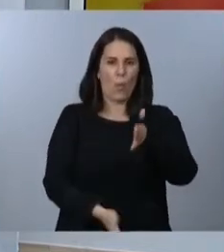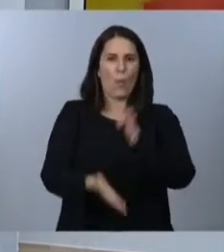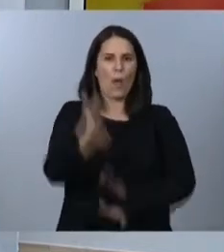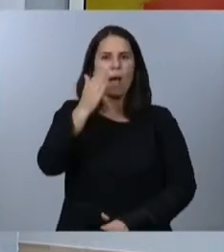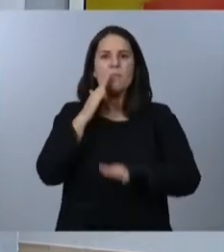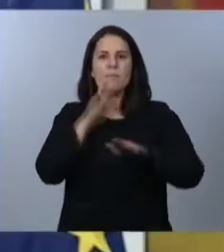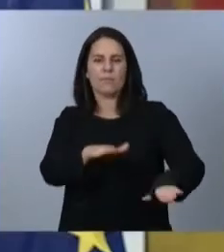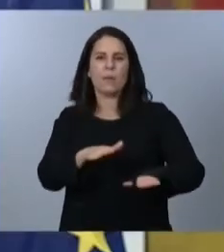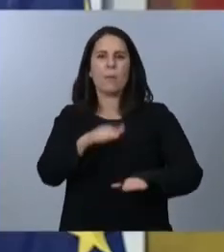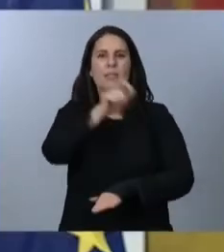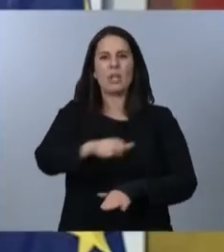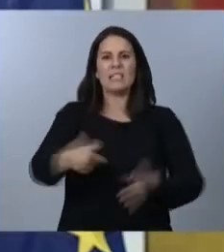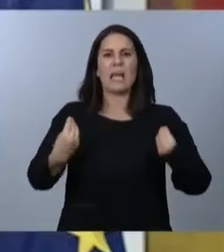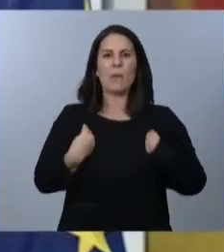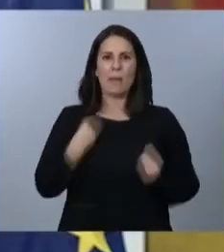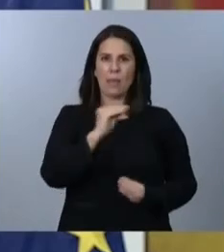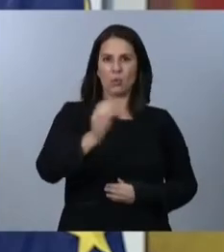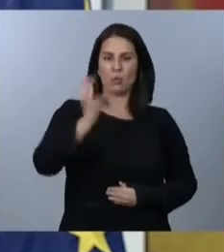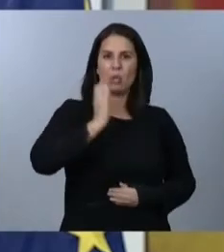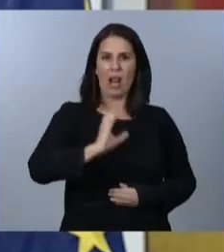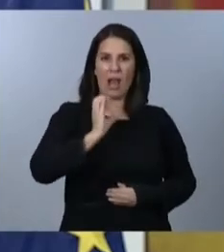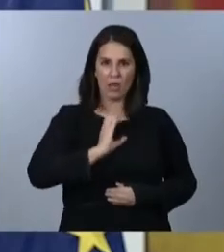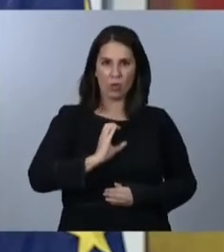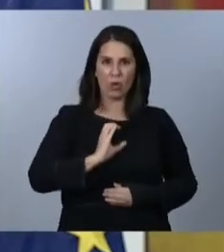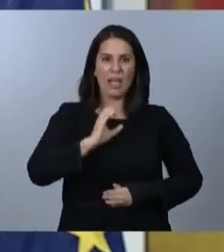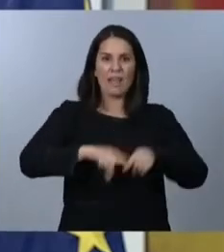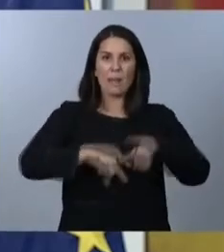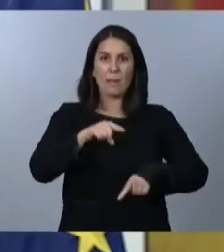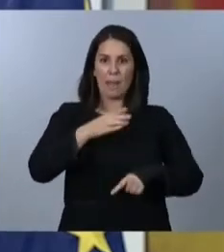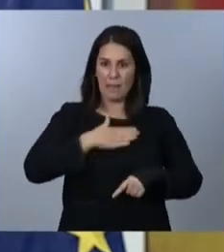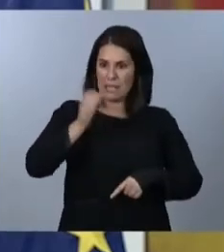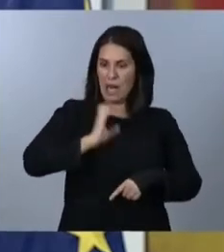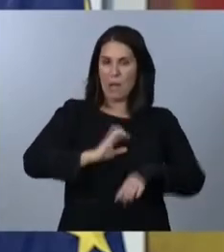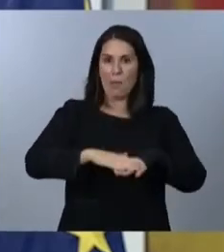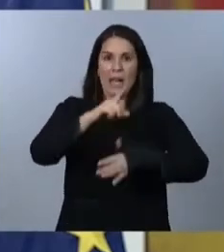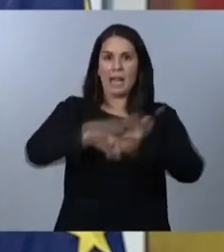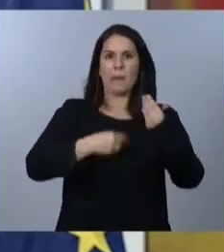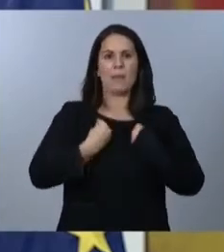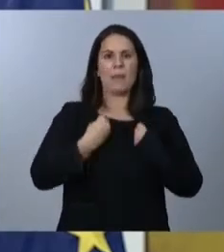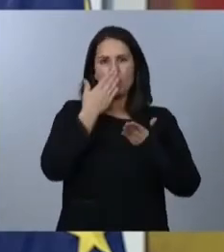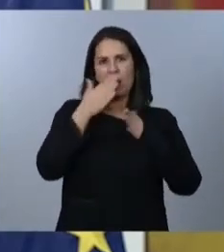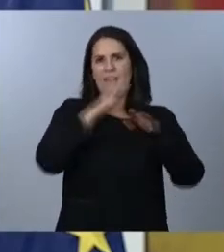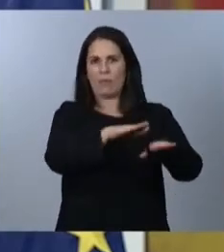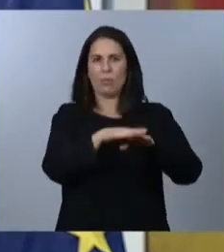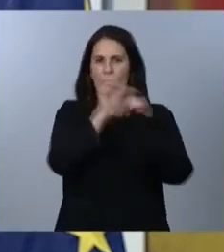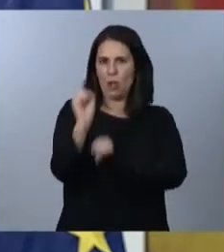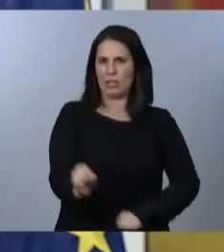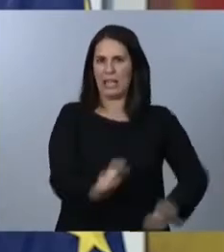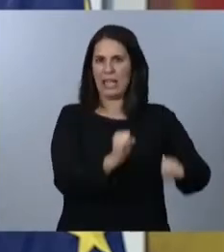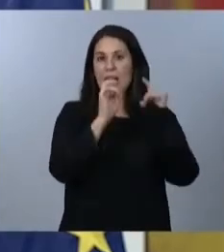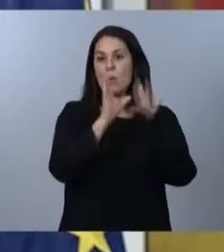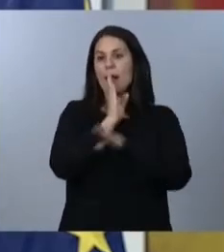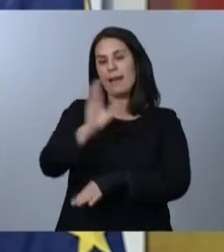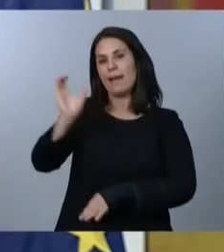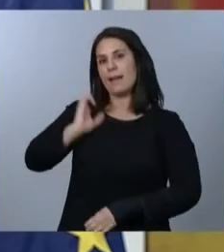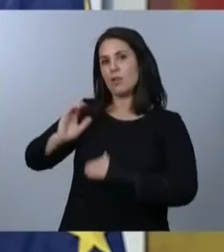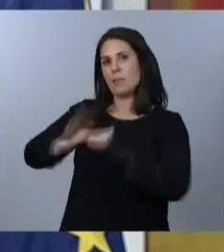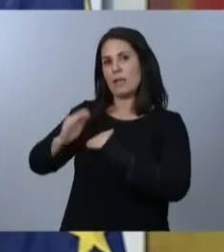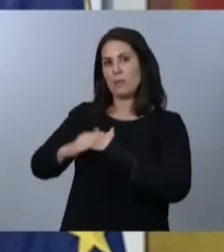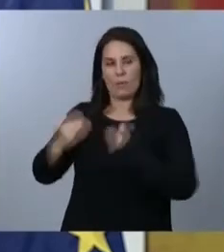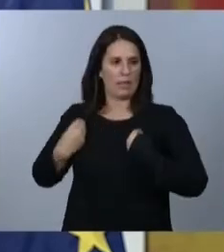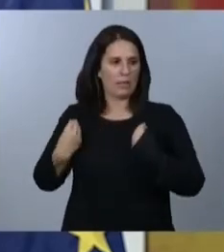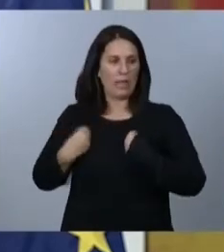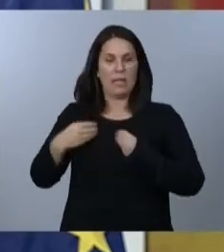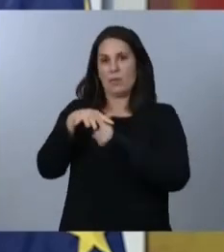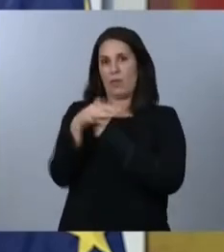salario y dependen del mismo para alquilar una vivienda. Al igual que sucedió con el ingreso mínimo vital, la situación de emergencia social que